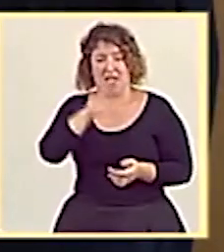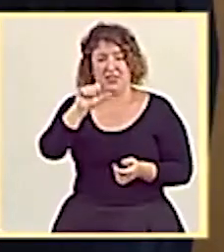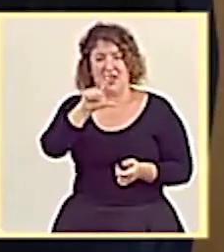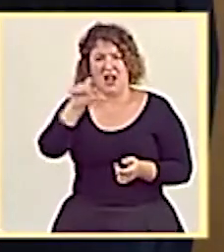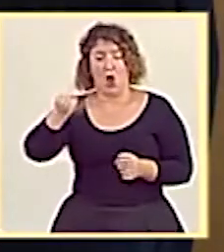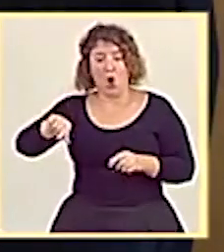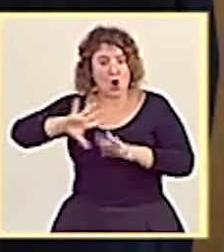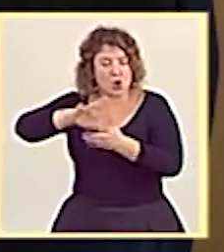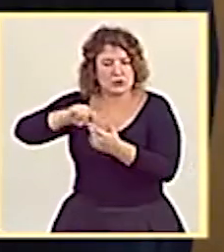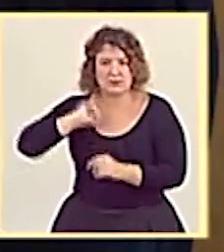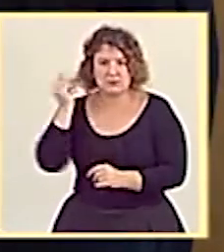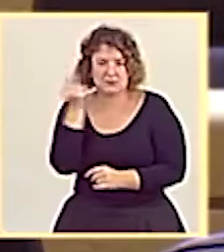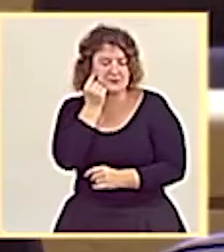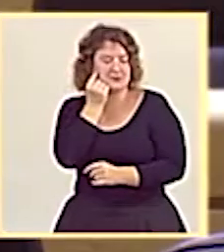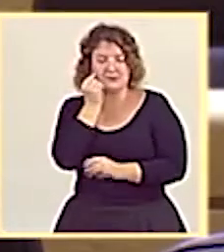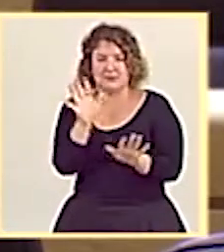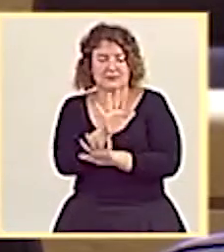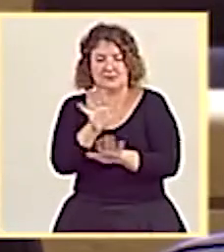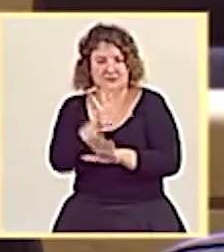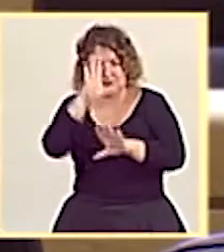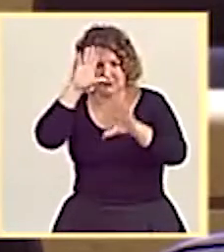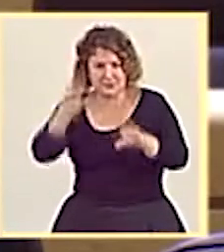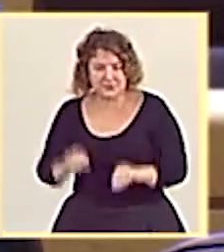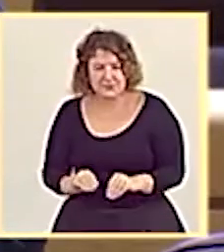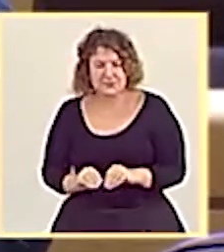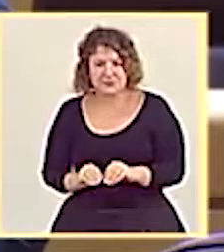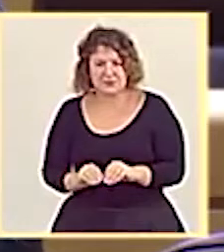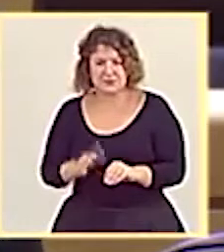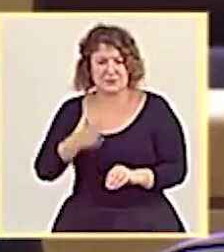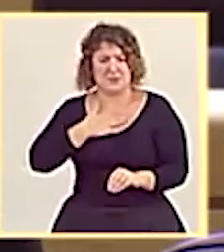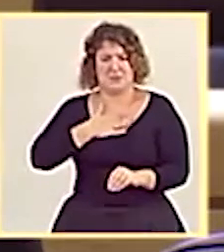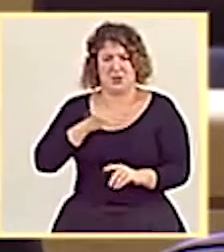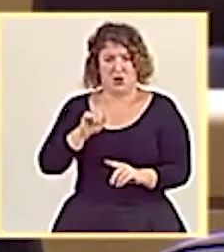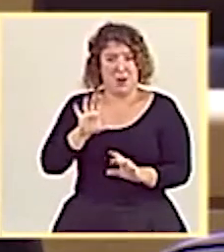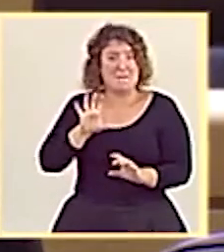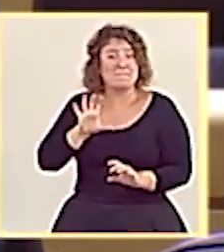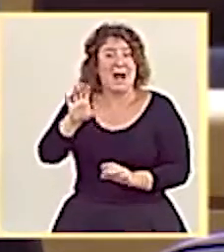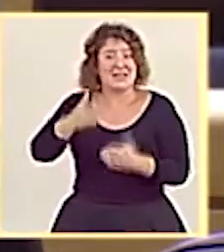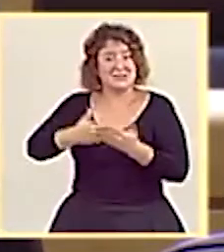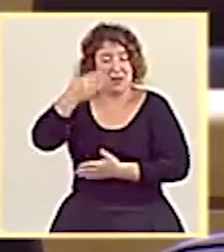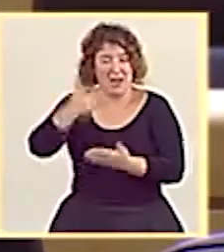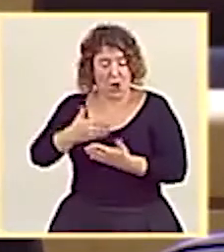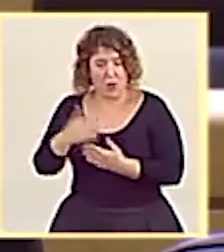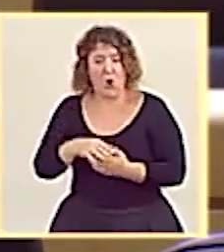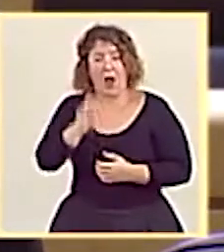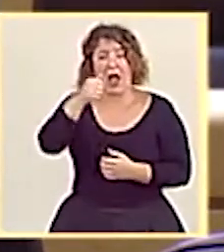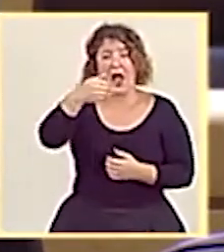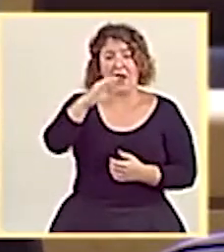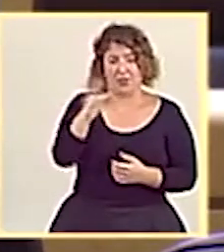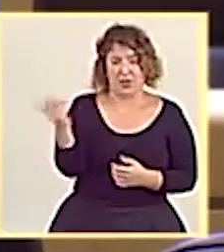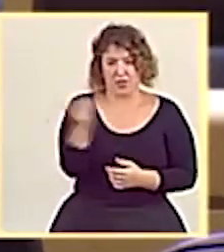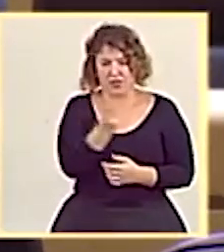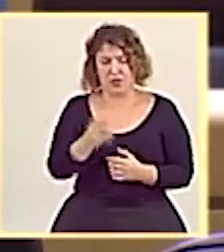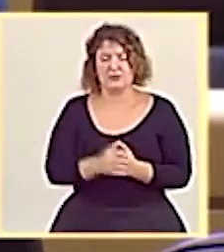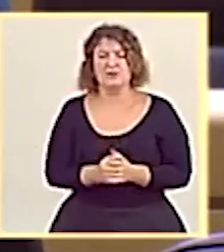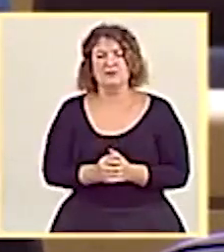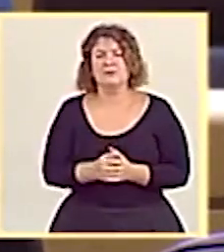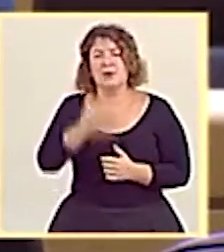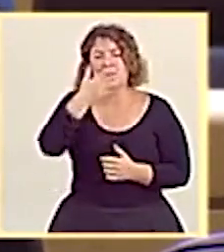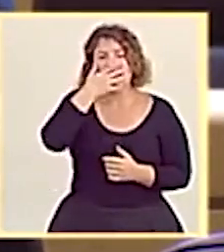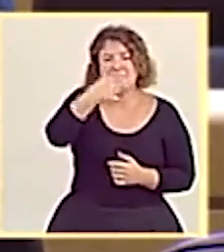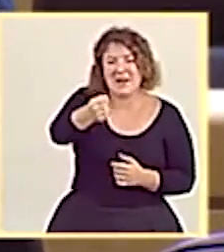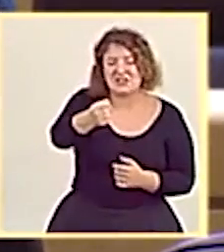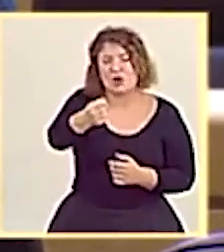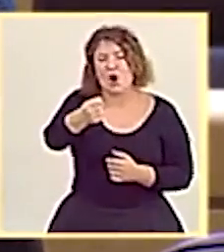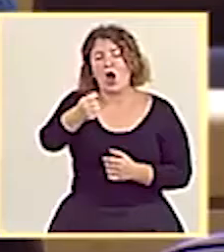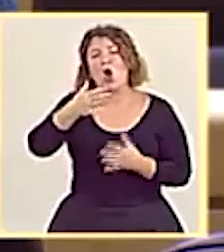nos ha dejado a todos perplejo y no aparece en un medio mío propio, sino en el país y en ABC. PSOE, Podemos y